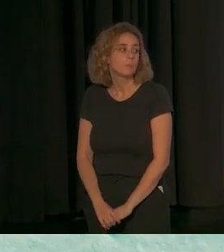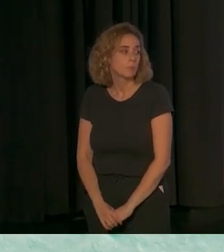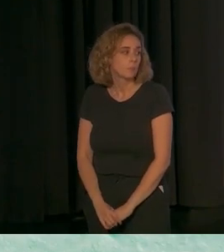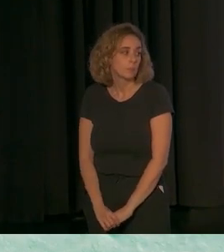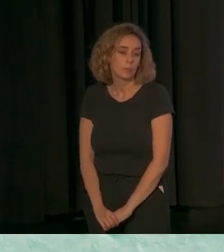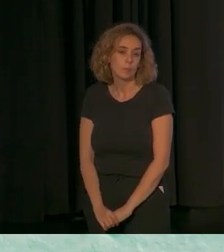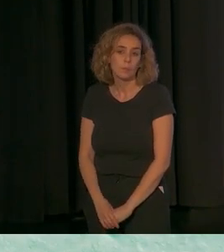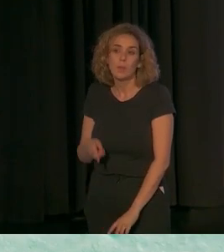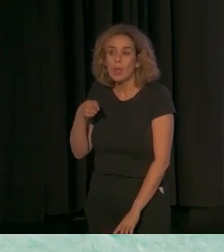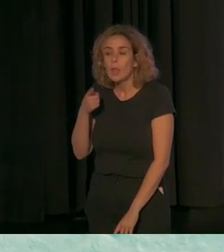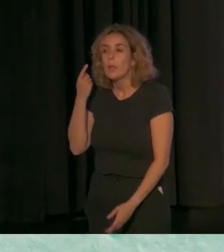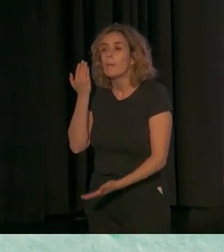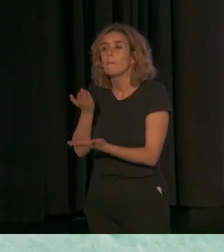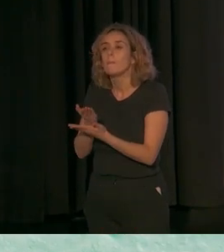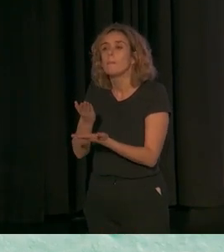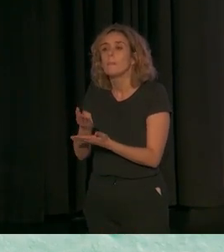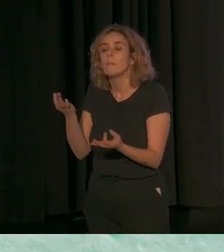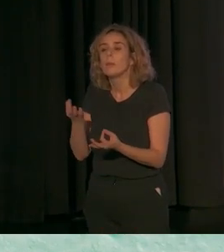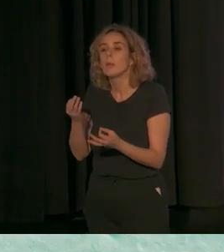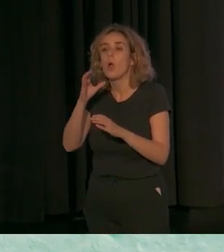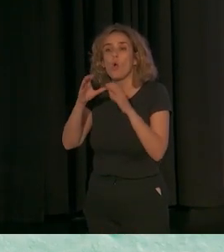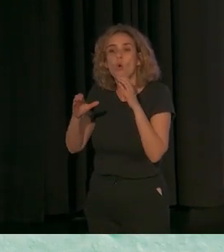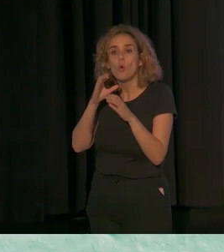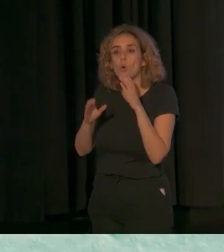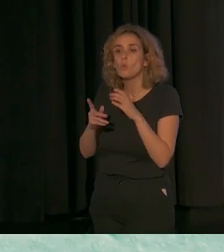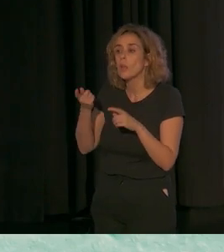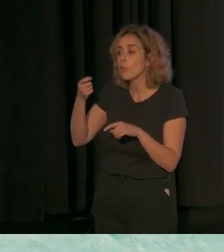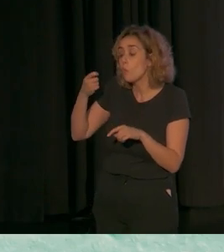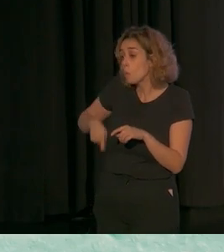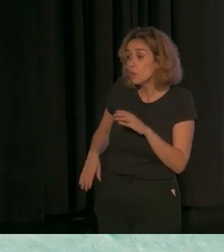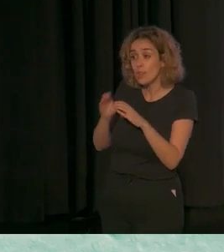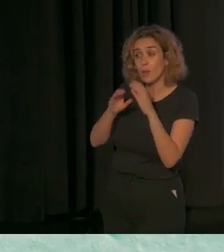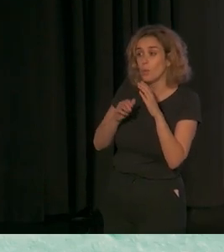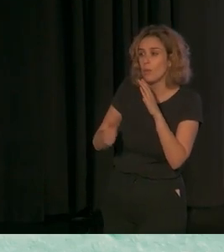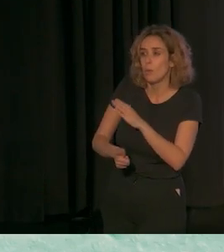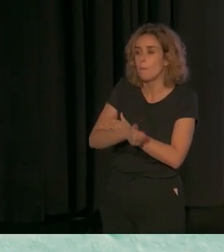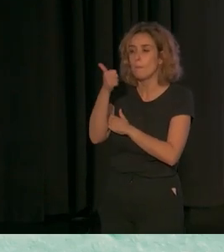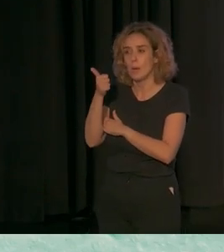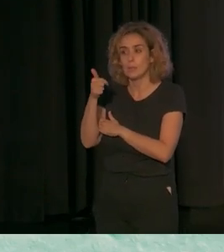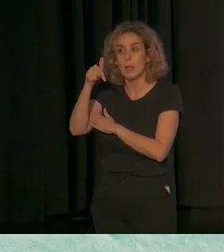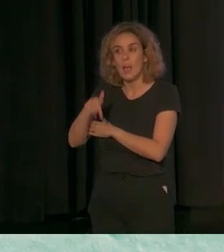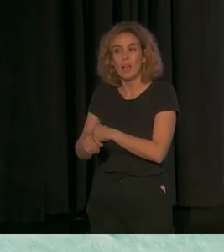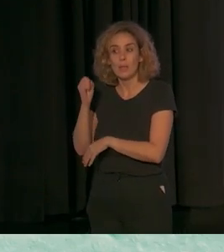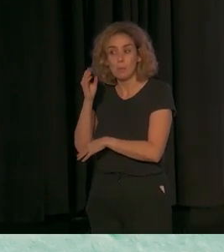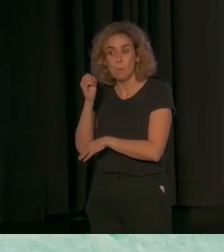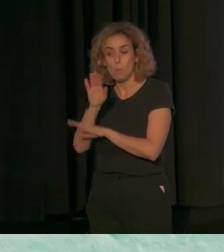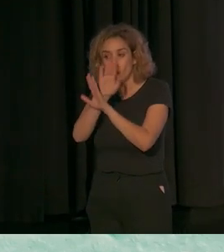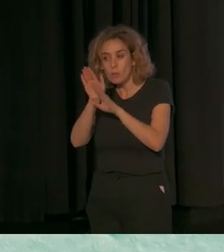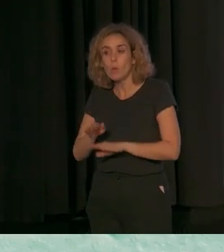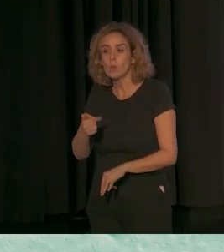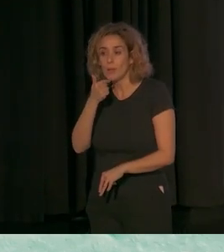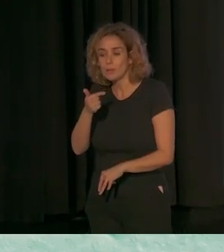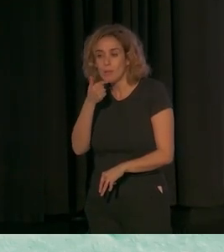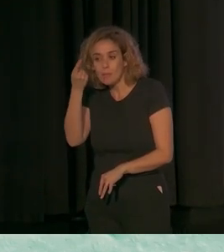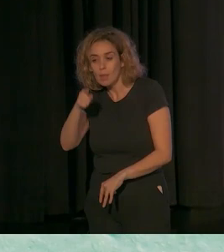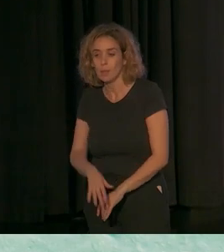Reclaman también y demandan más coordinación entre los profesionales. Ahora mismo en esta última intervención también se ha hablado. Es